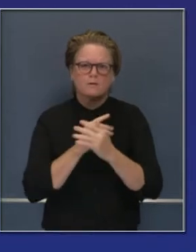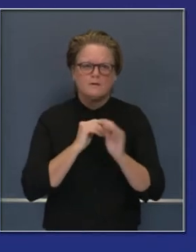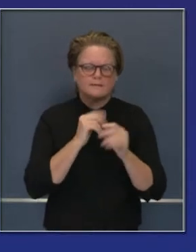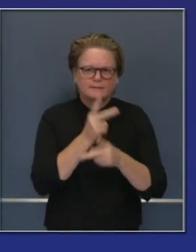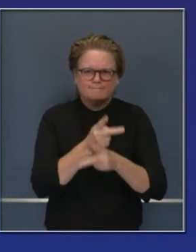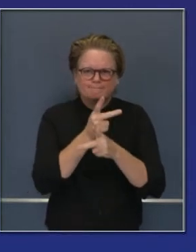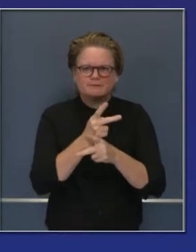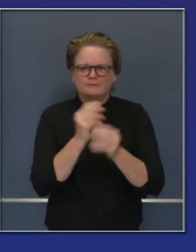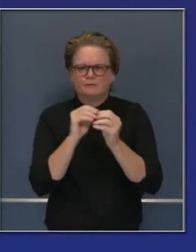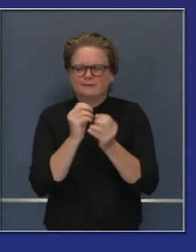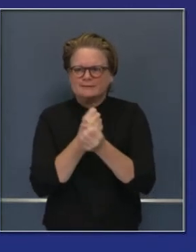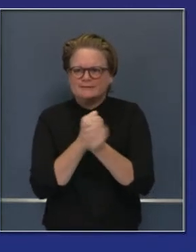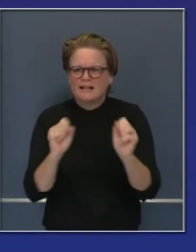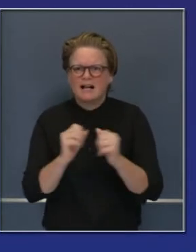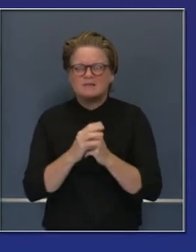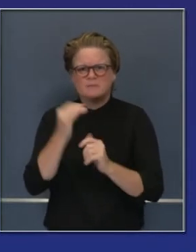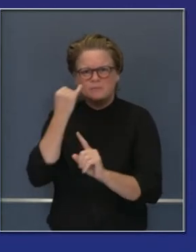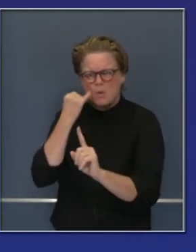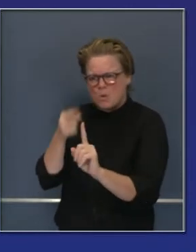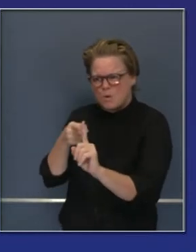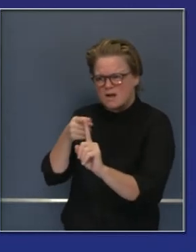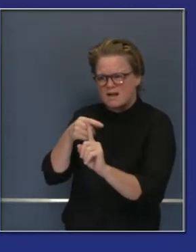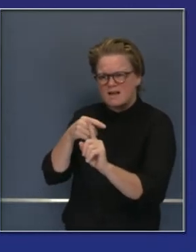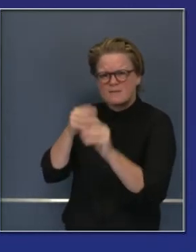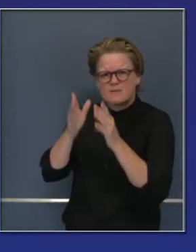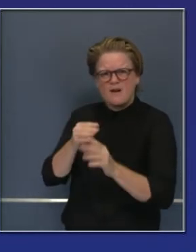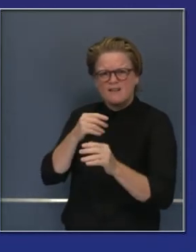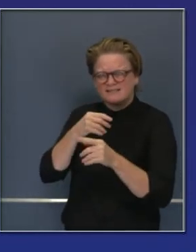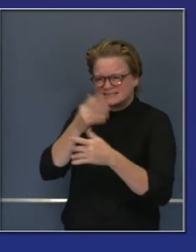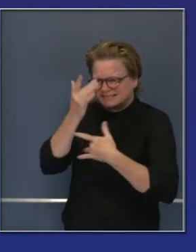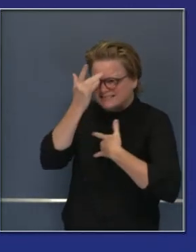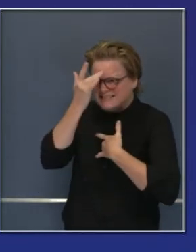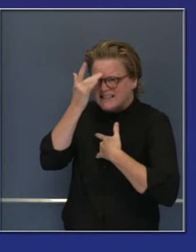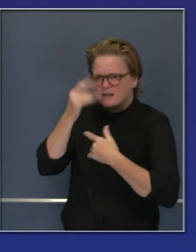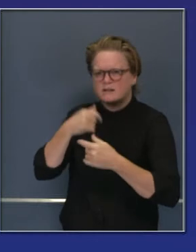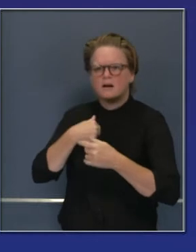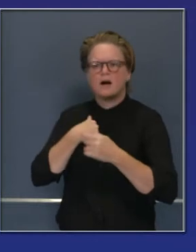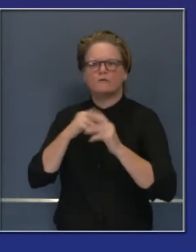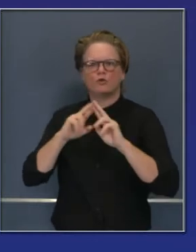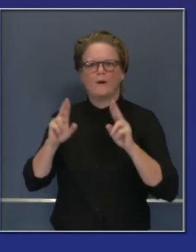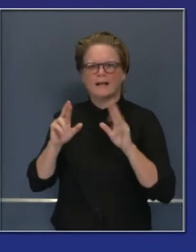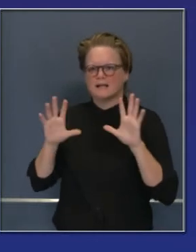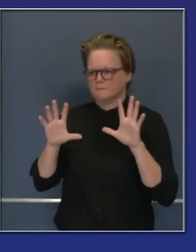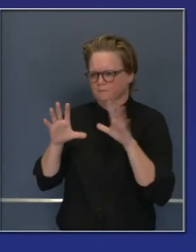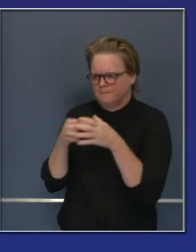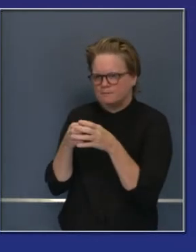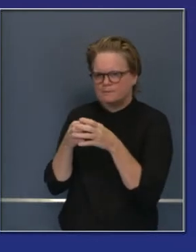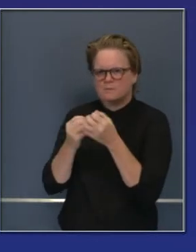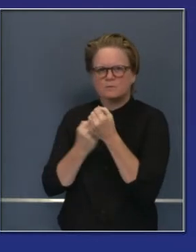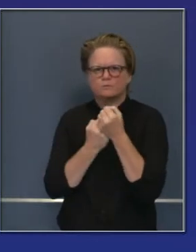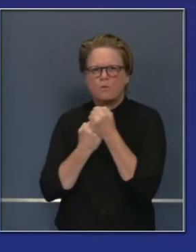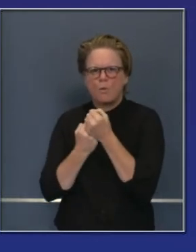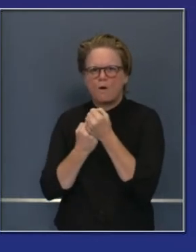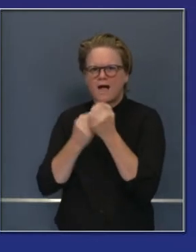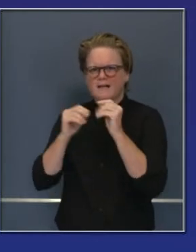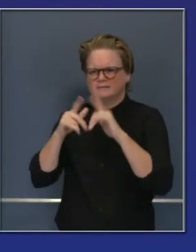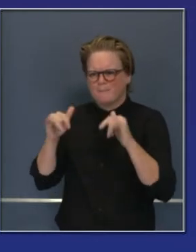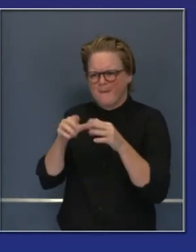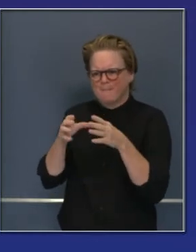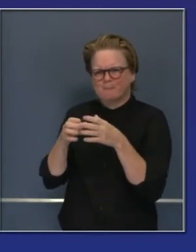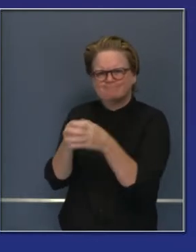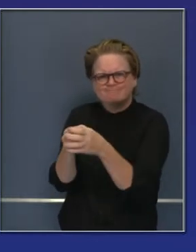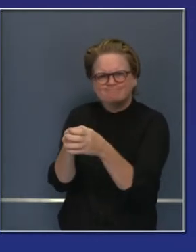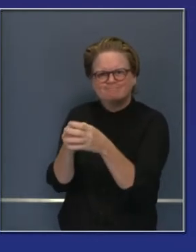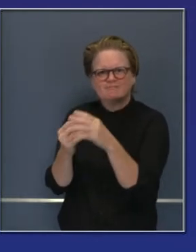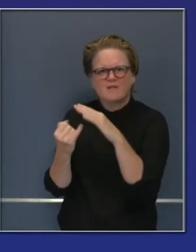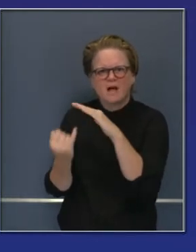puentes de autopistas en cuartos donde pueden estar aislados, cómodos, para que puedan mantenerse aislados en cuarentena